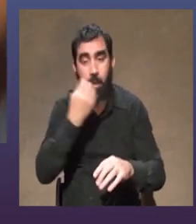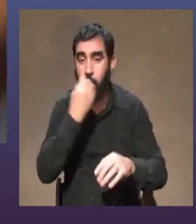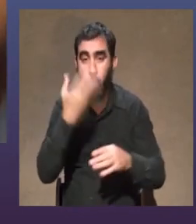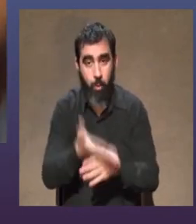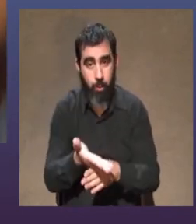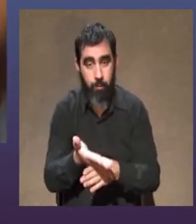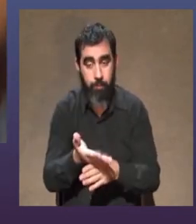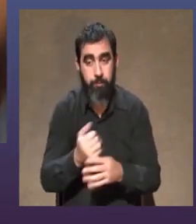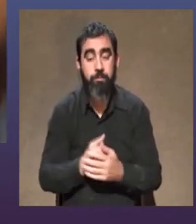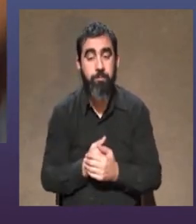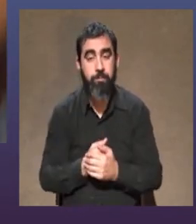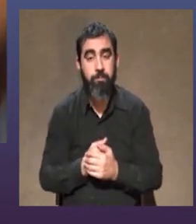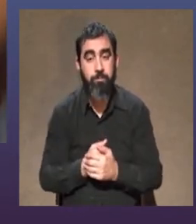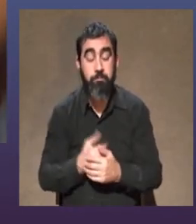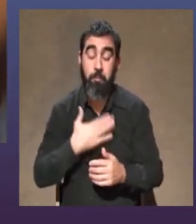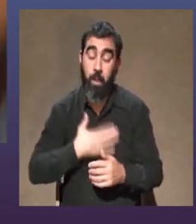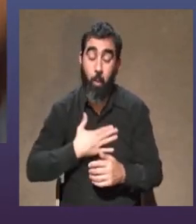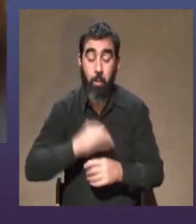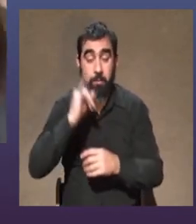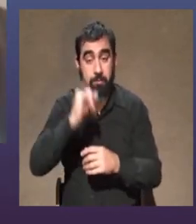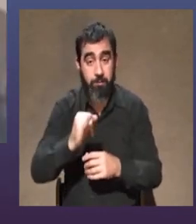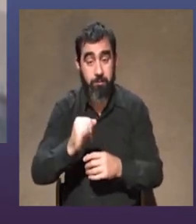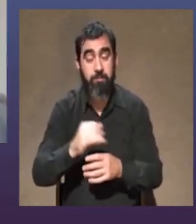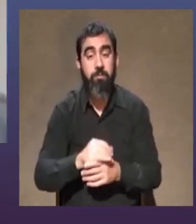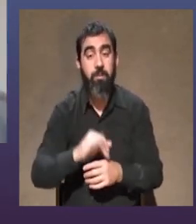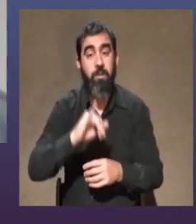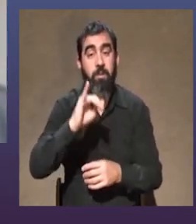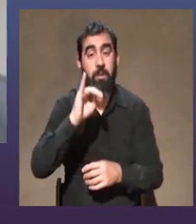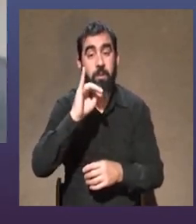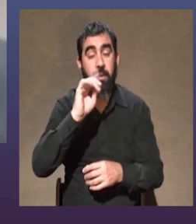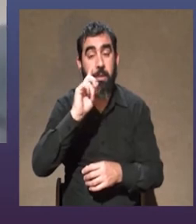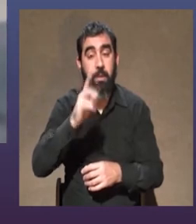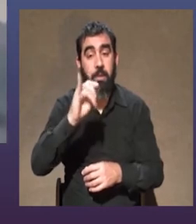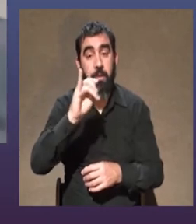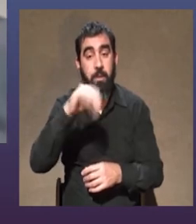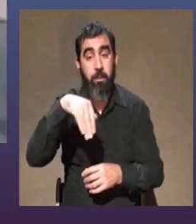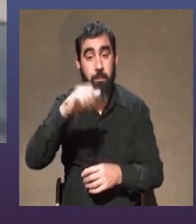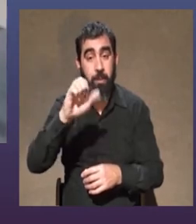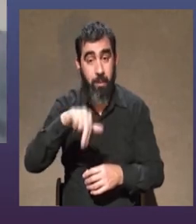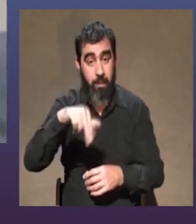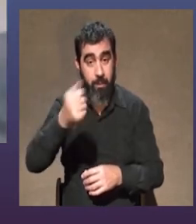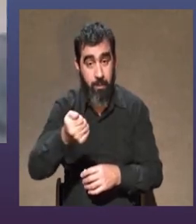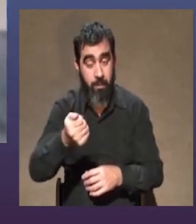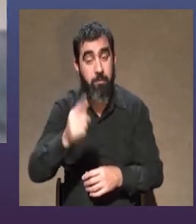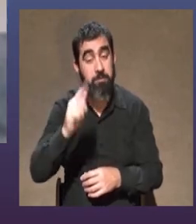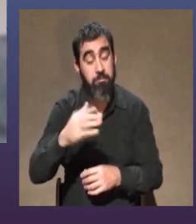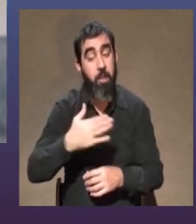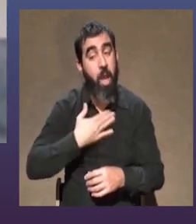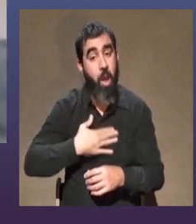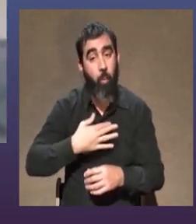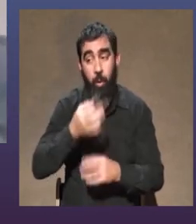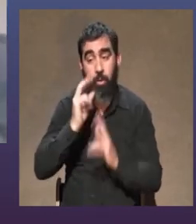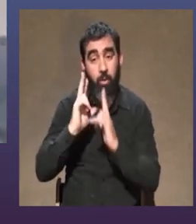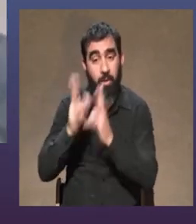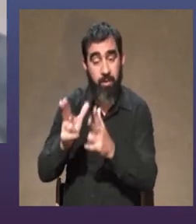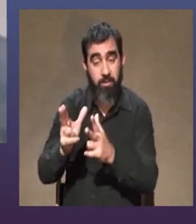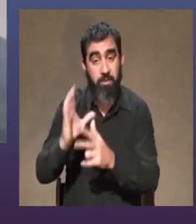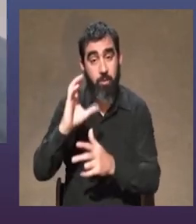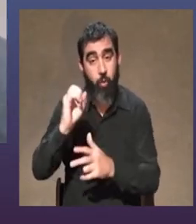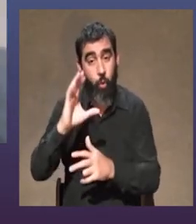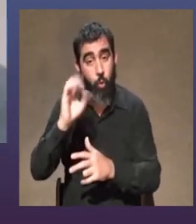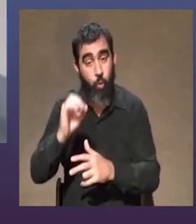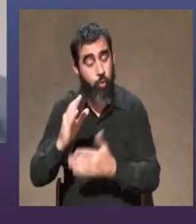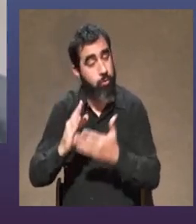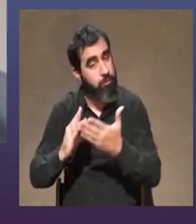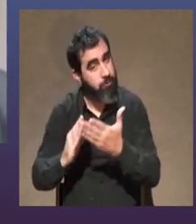sí, tal cual de acuerdo absolutamente Jimena sí, bastante de acuerdo con lo que dice Coco siempre